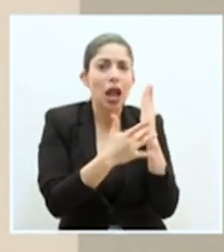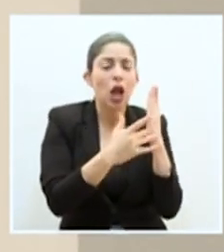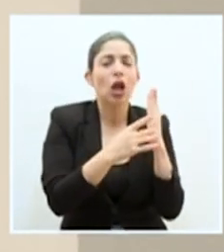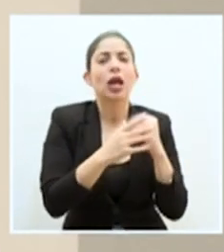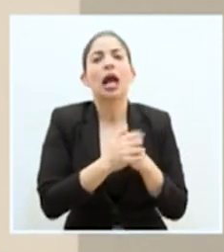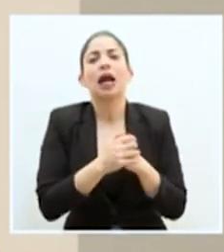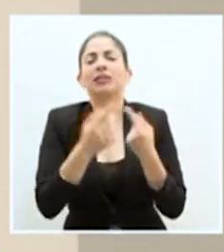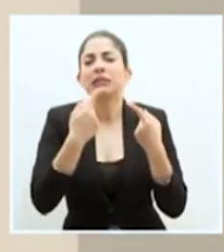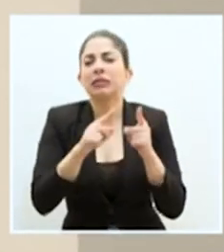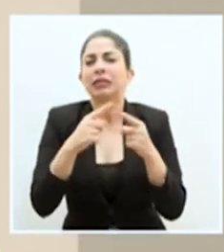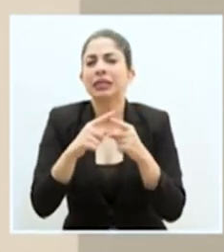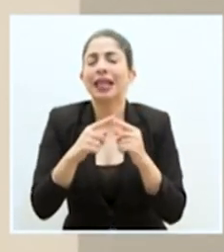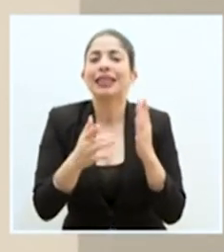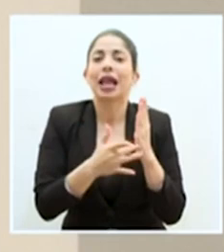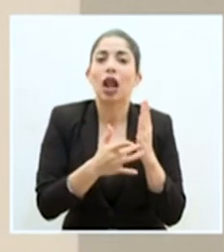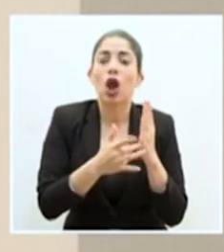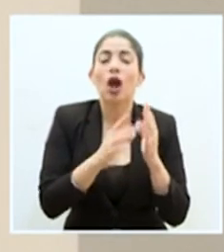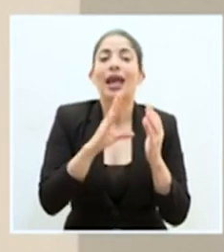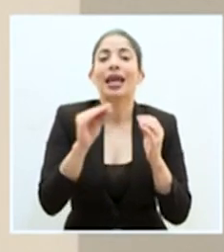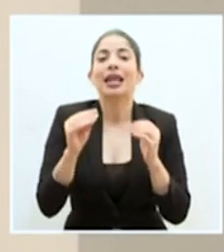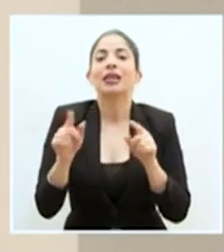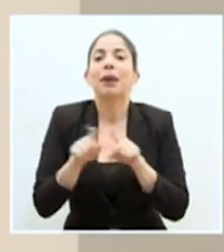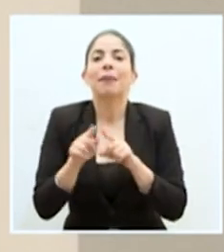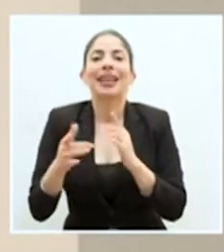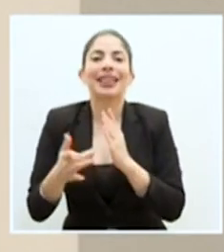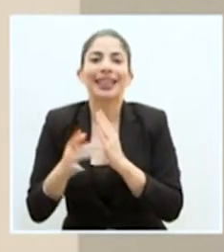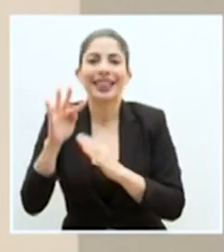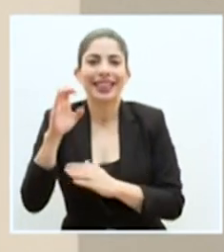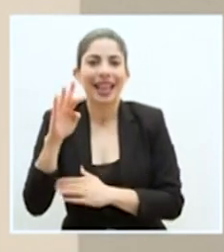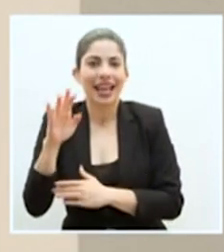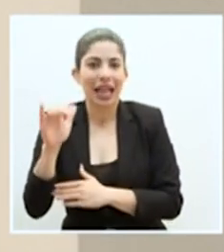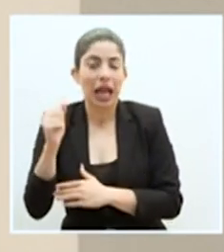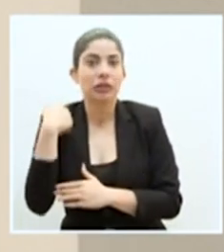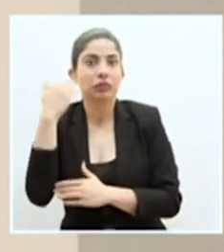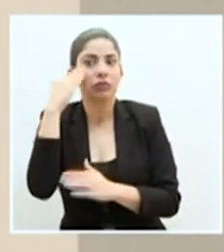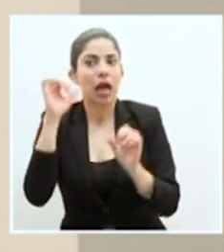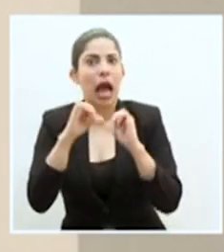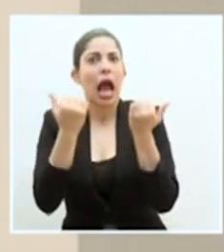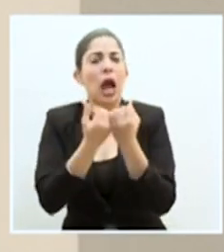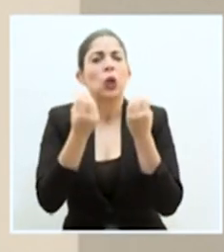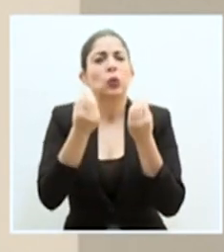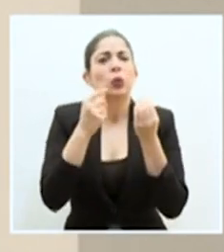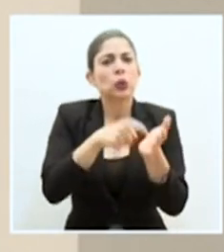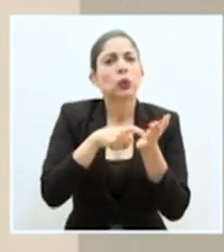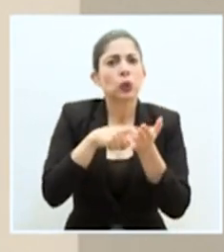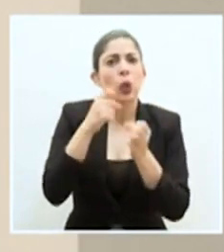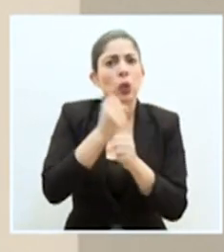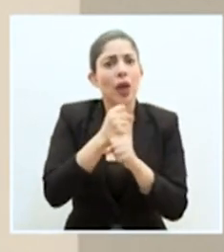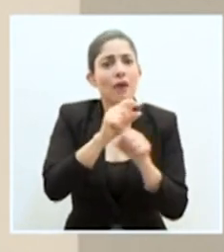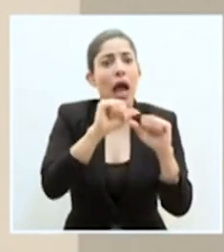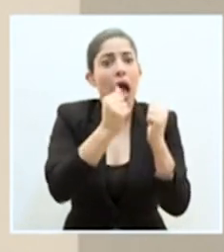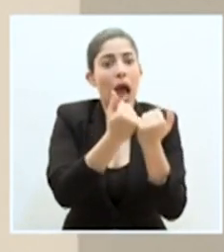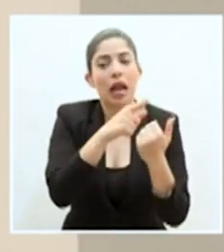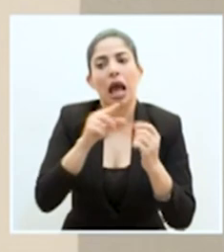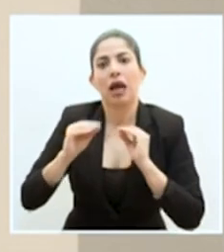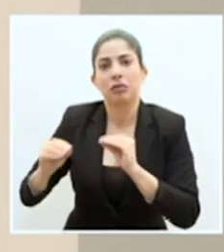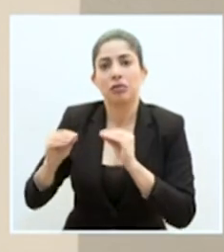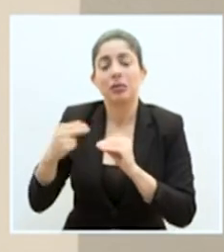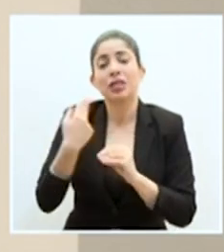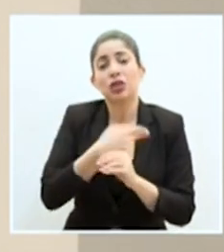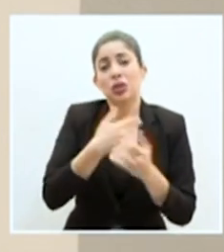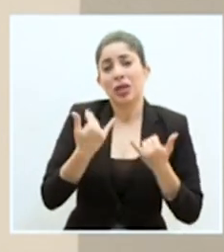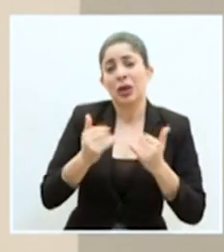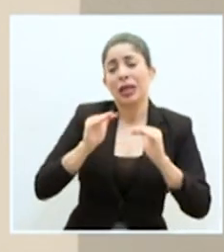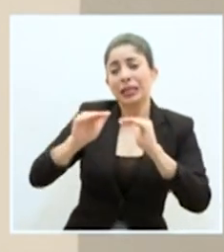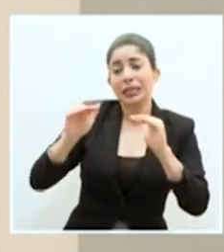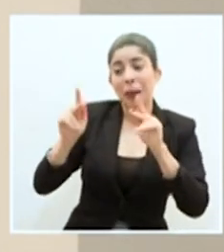en áreas que sabemos que existe todavía una importante demanda laboral. Este es un llamado que hacemos a las personas que